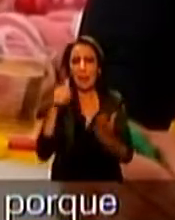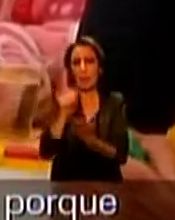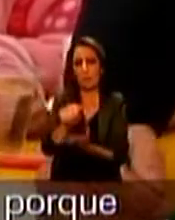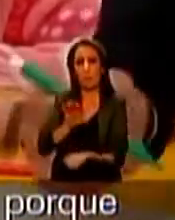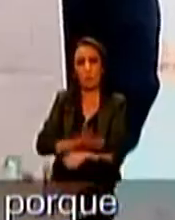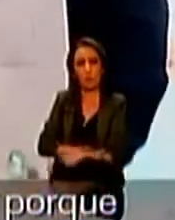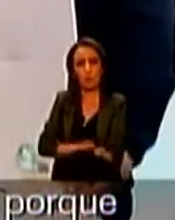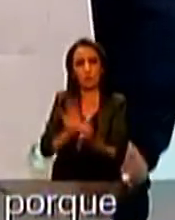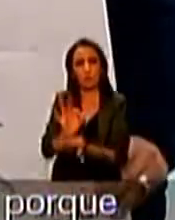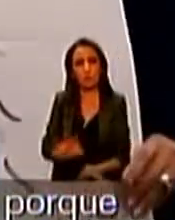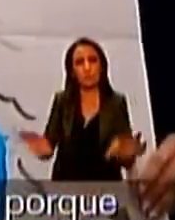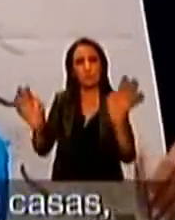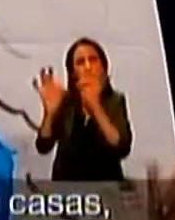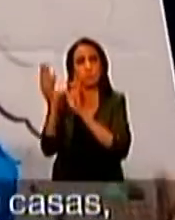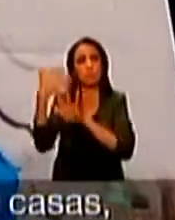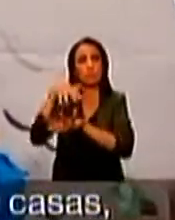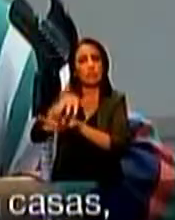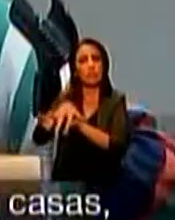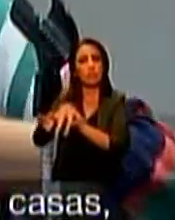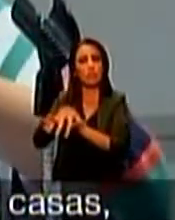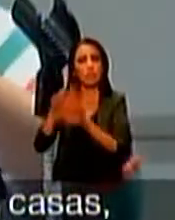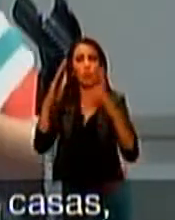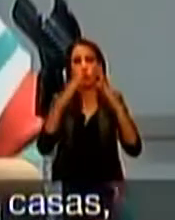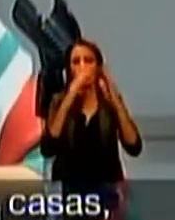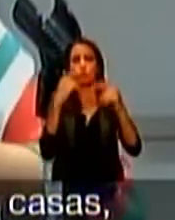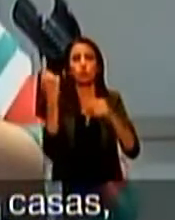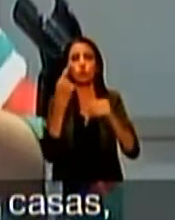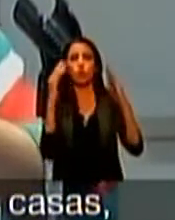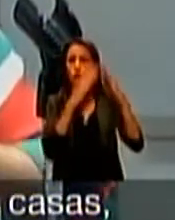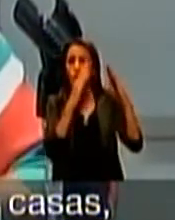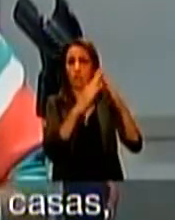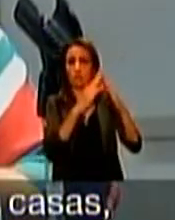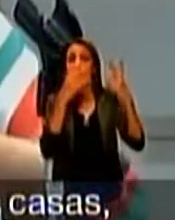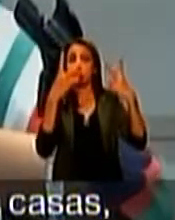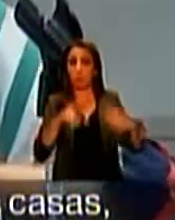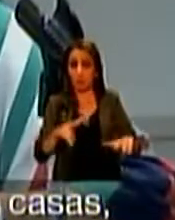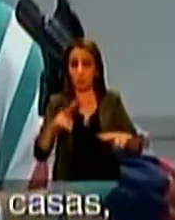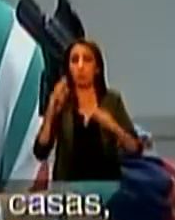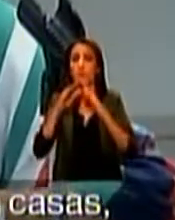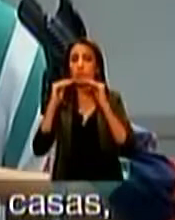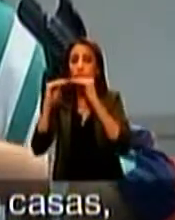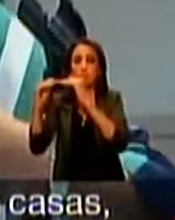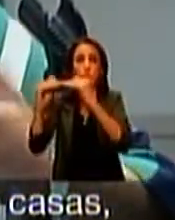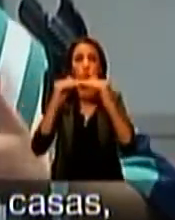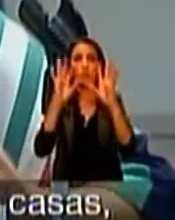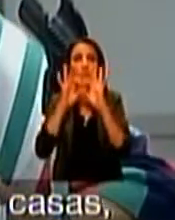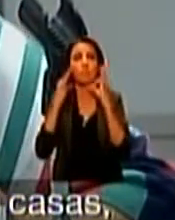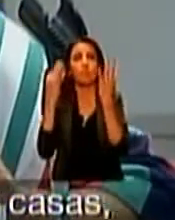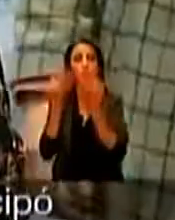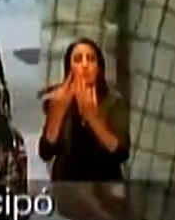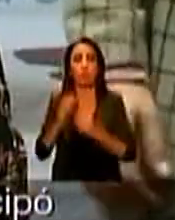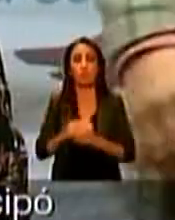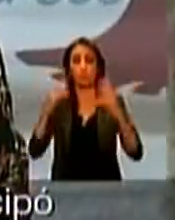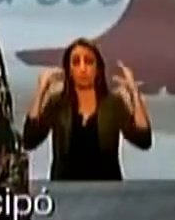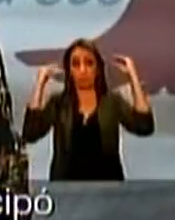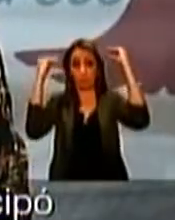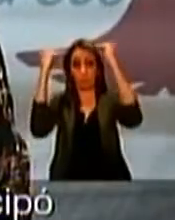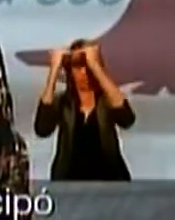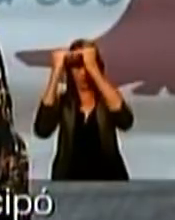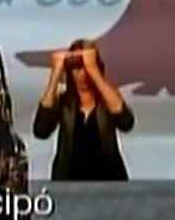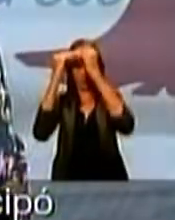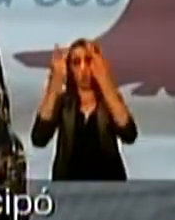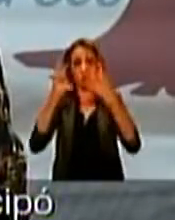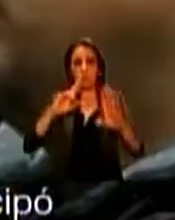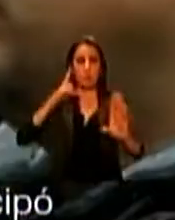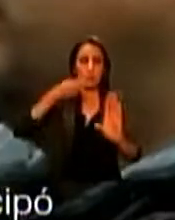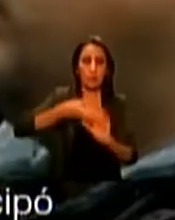ante un proyecto de carácter integral donde no se construyen o se entregan casas, lo que se construye es comunidad. Rocío de Morino